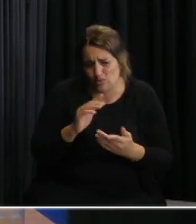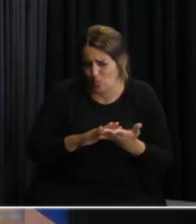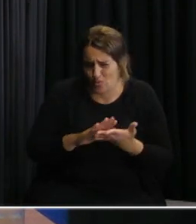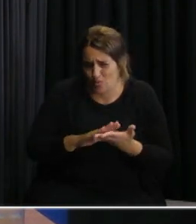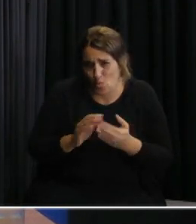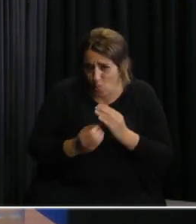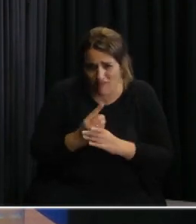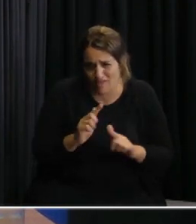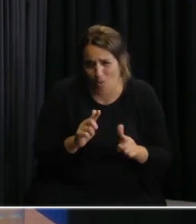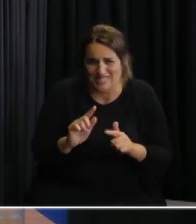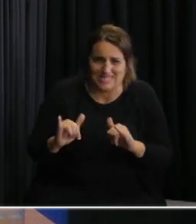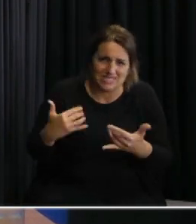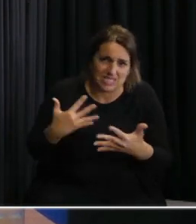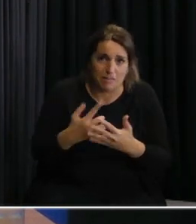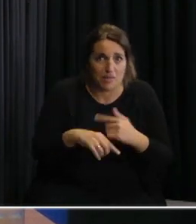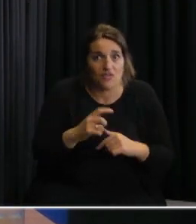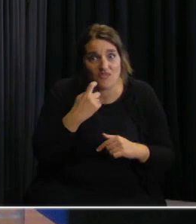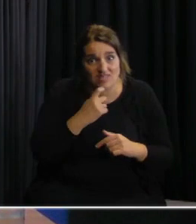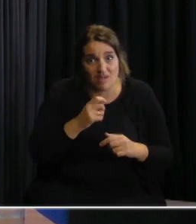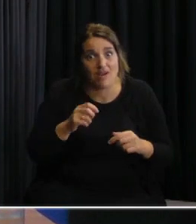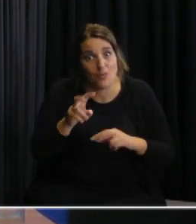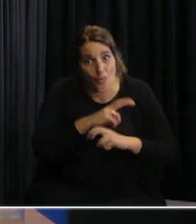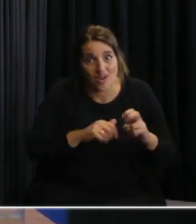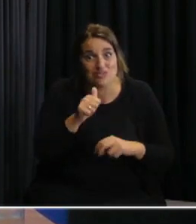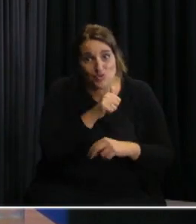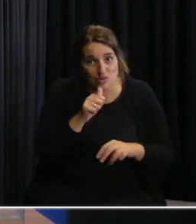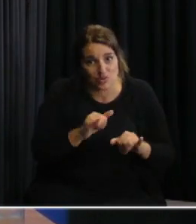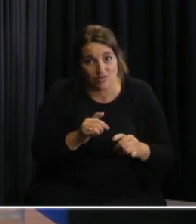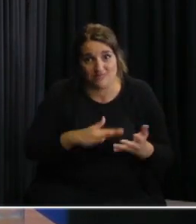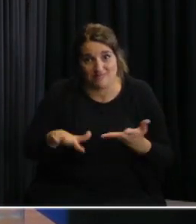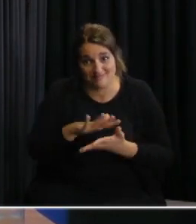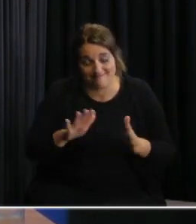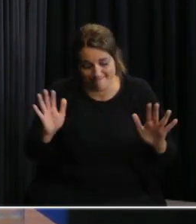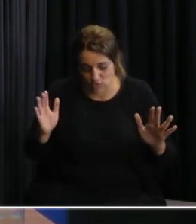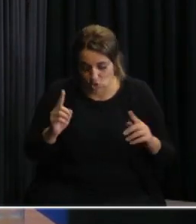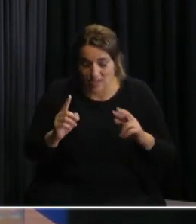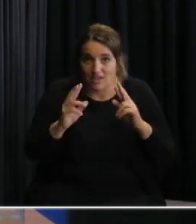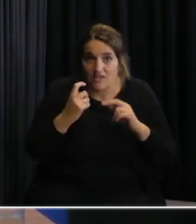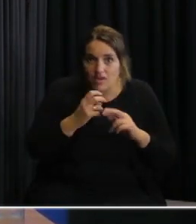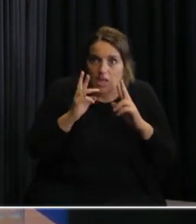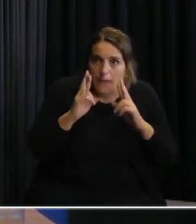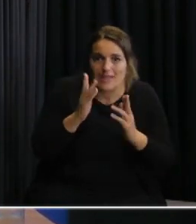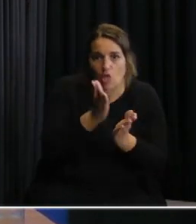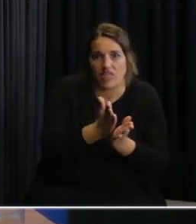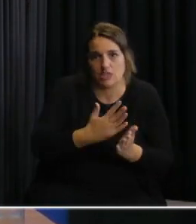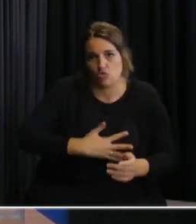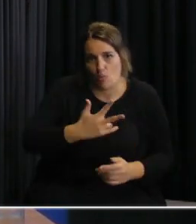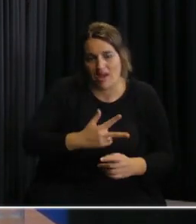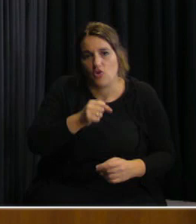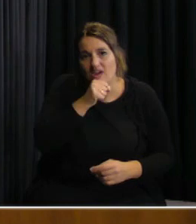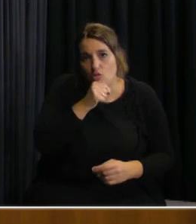abordaje serio y completo para resolver estos problemas donde no se respeten los derechos humanos de las personas mayores